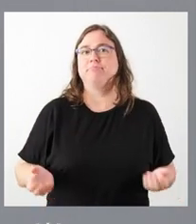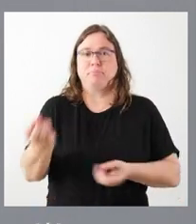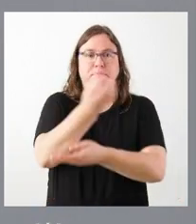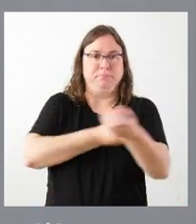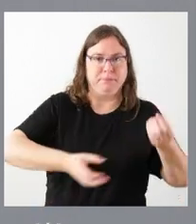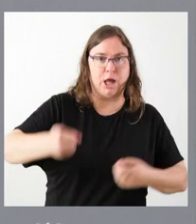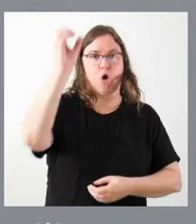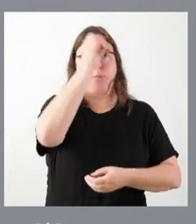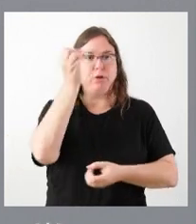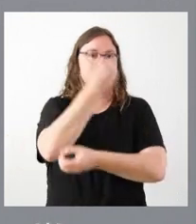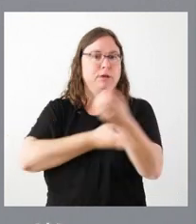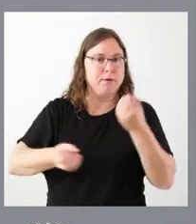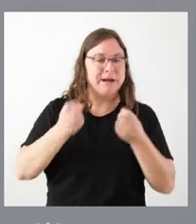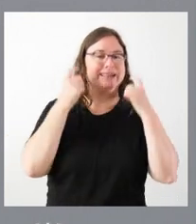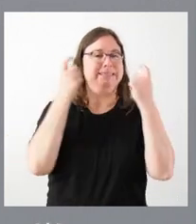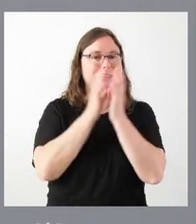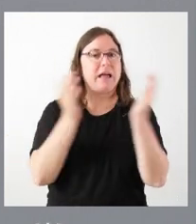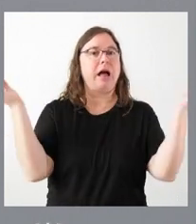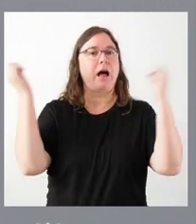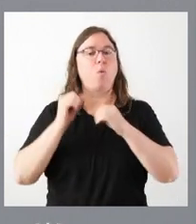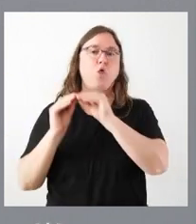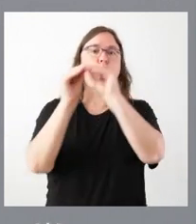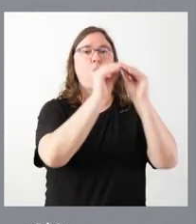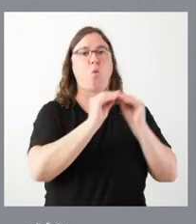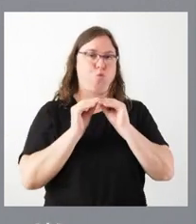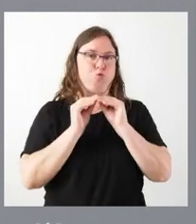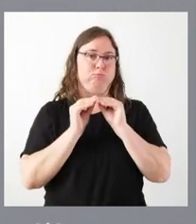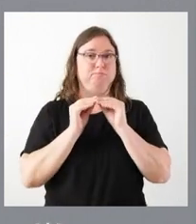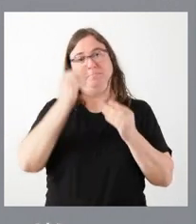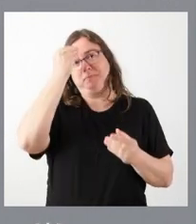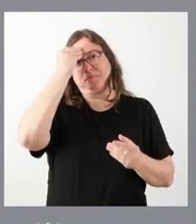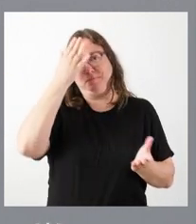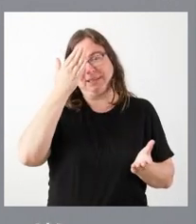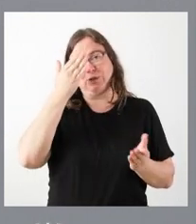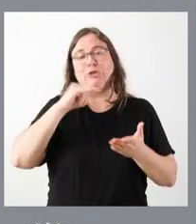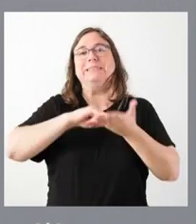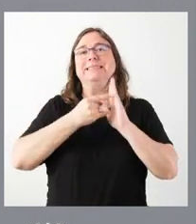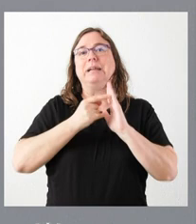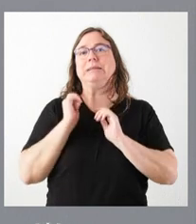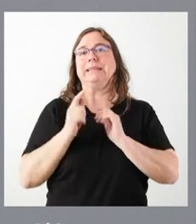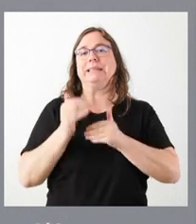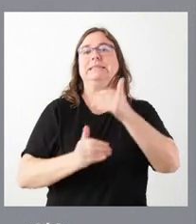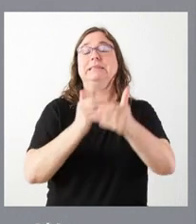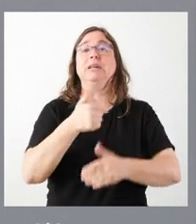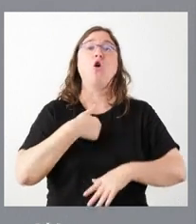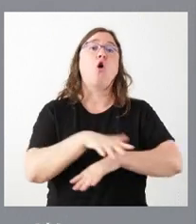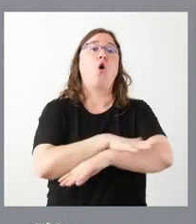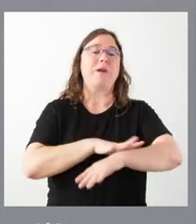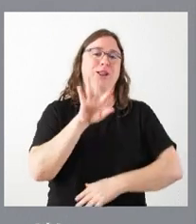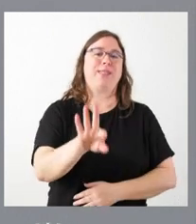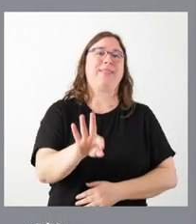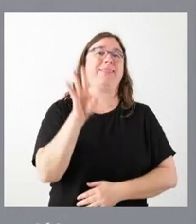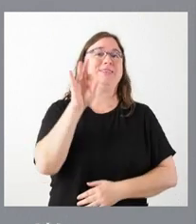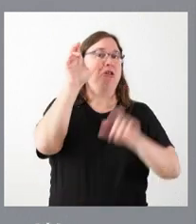posiciones y que intenten acordar una posición común. Es algo que es el mecanismo habitual, no que un Gobierno decida sin